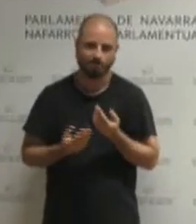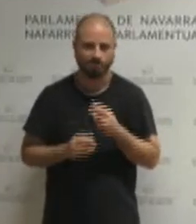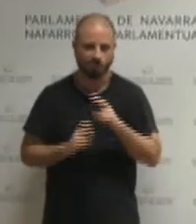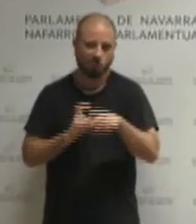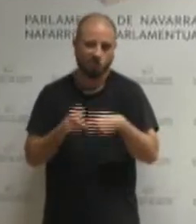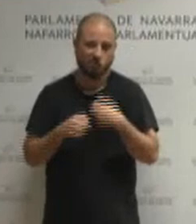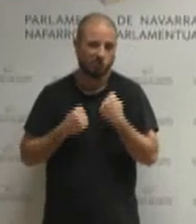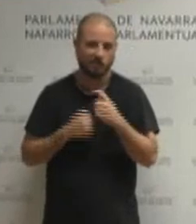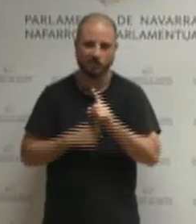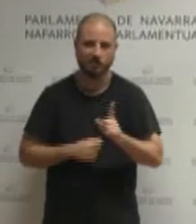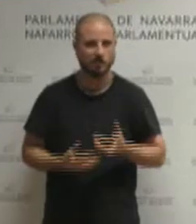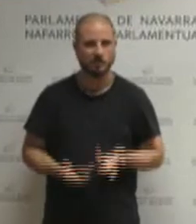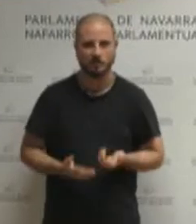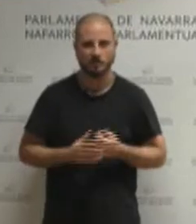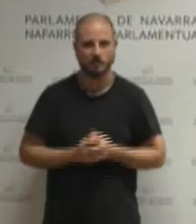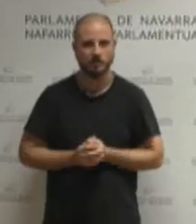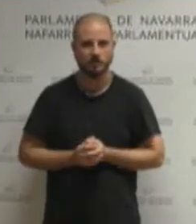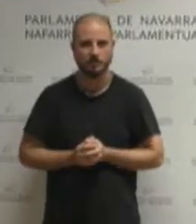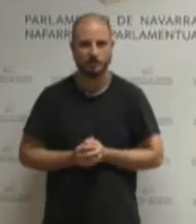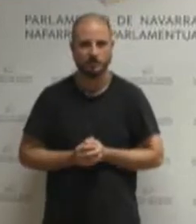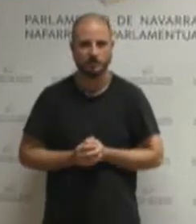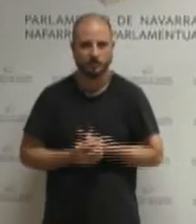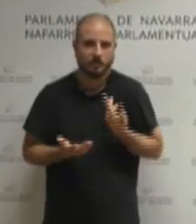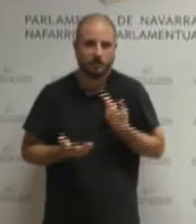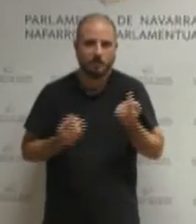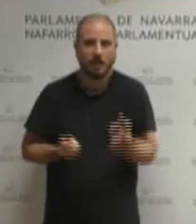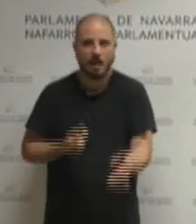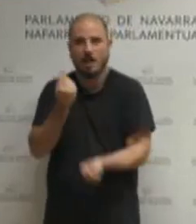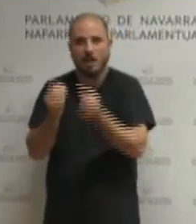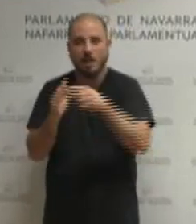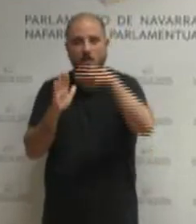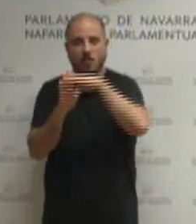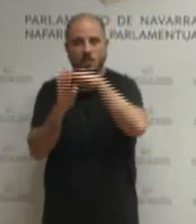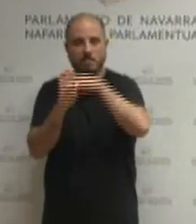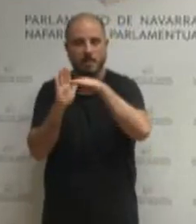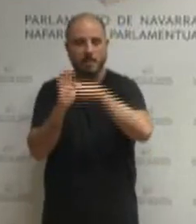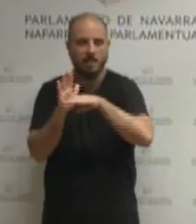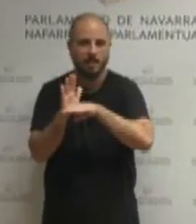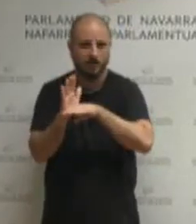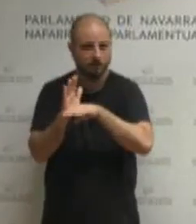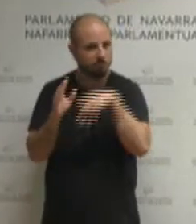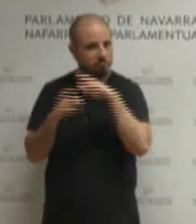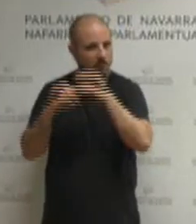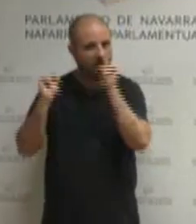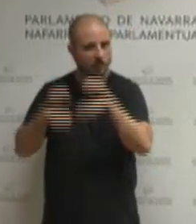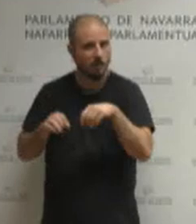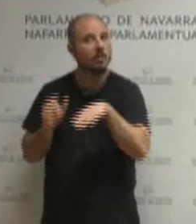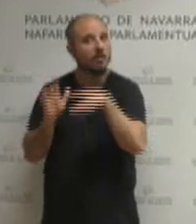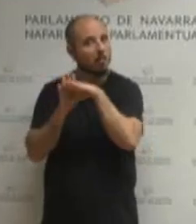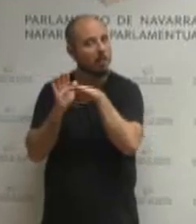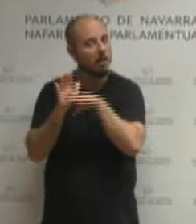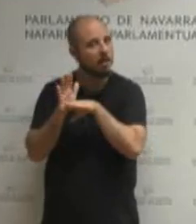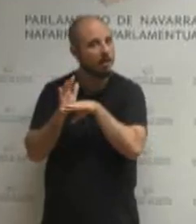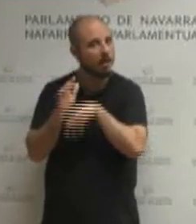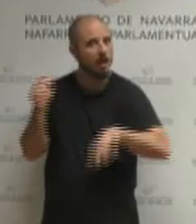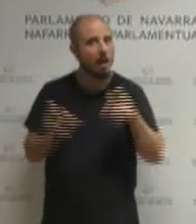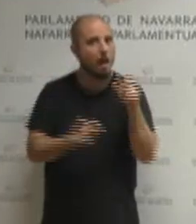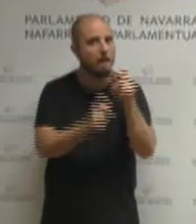acordado determinadas medidas que van a favorecer en muchos casos a personas